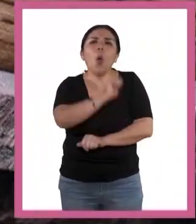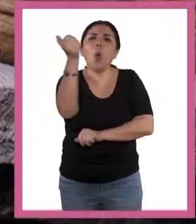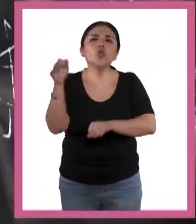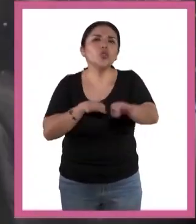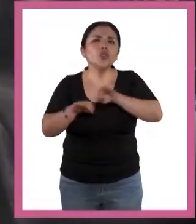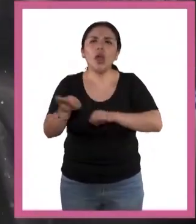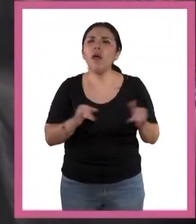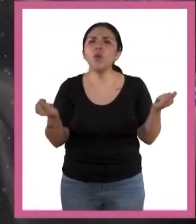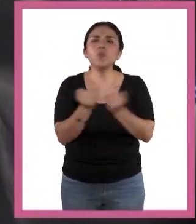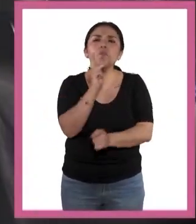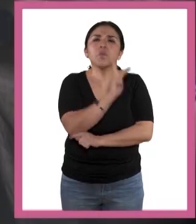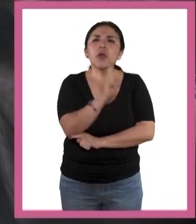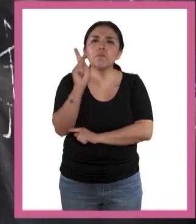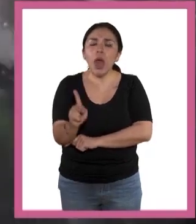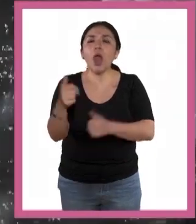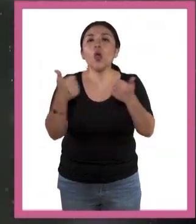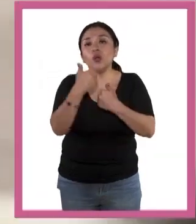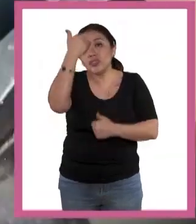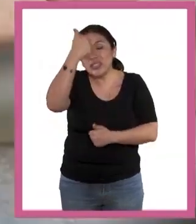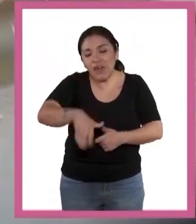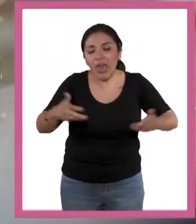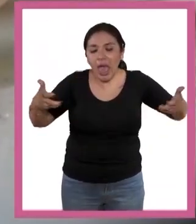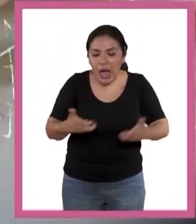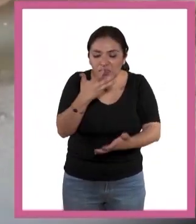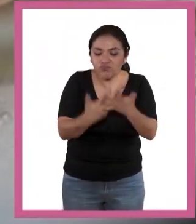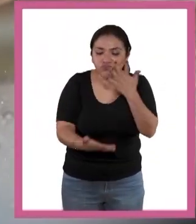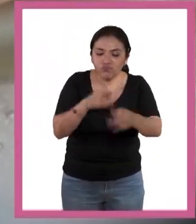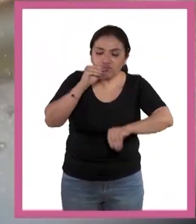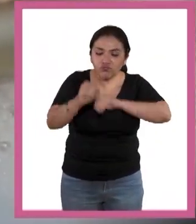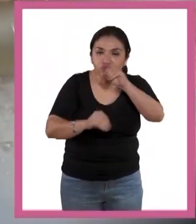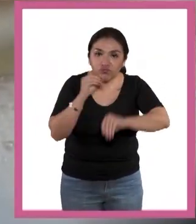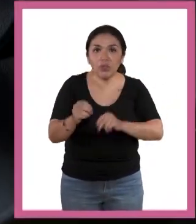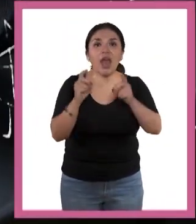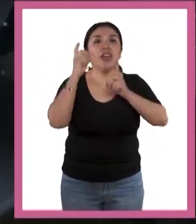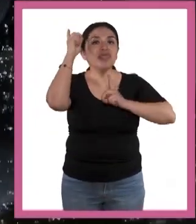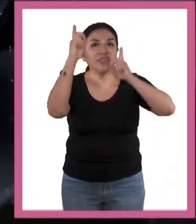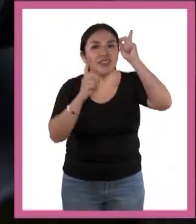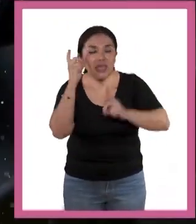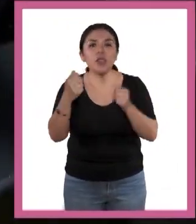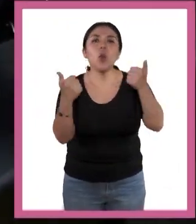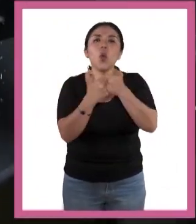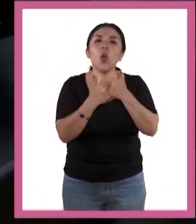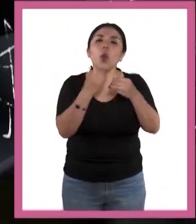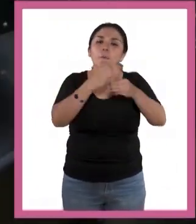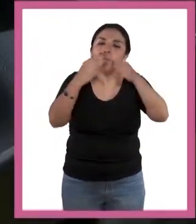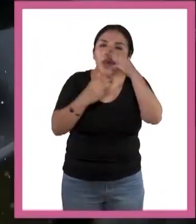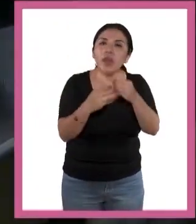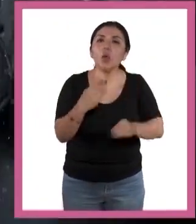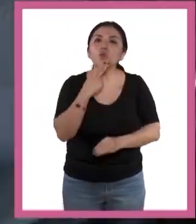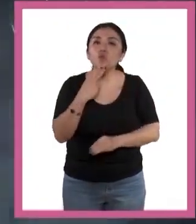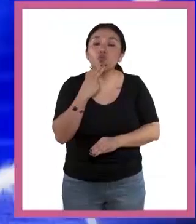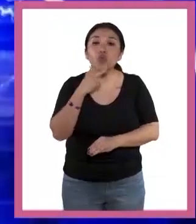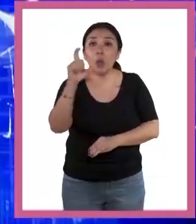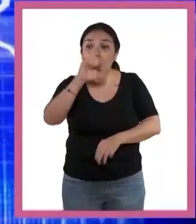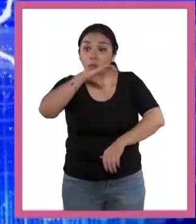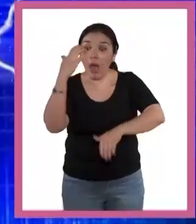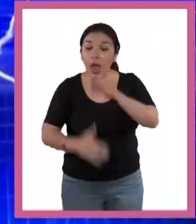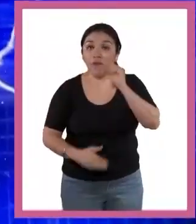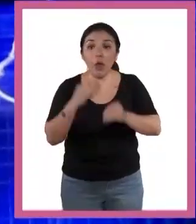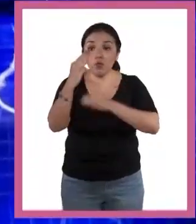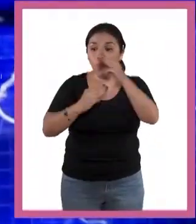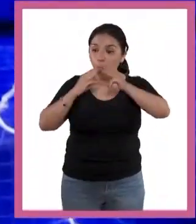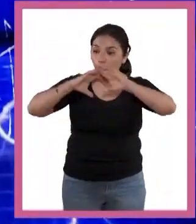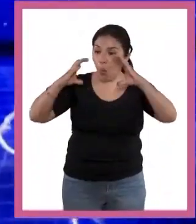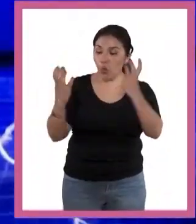trabajo. Conciencia de lo que se hace, diseño, uso de herramientas. Y al final, el